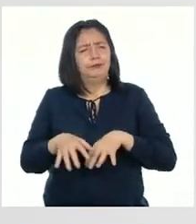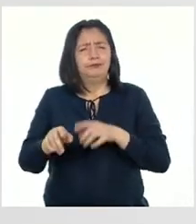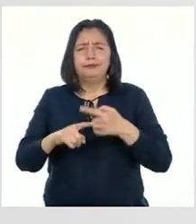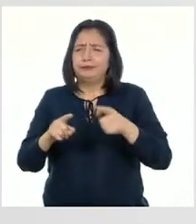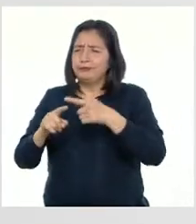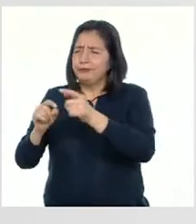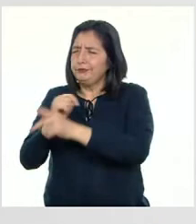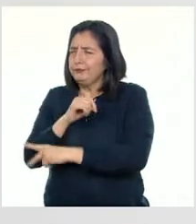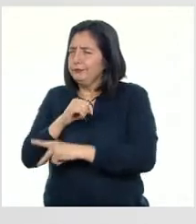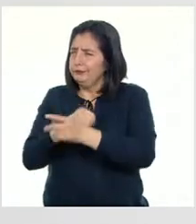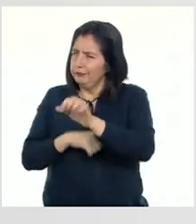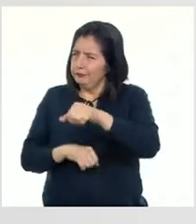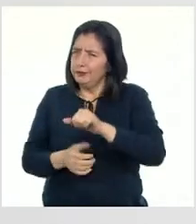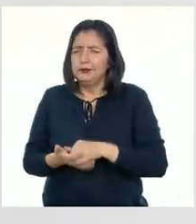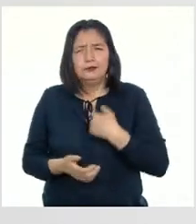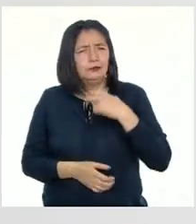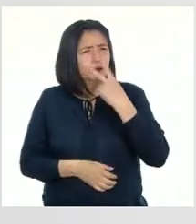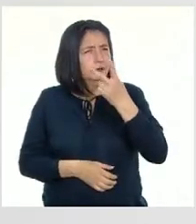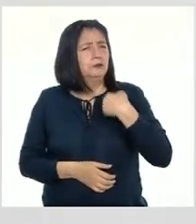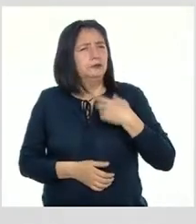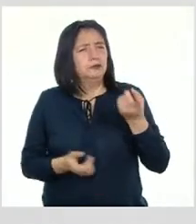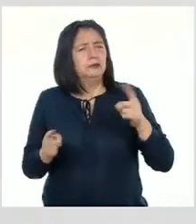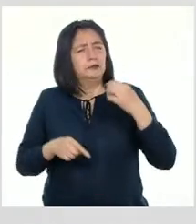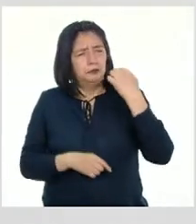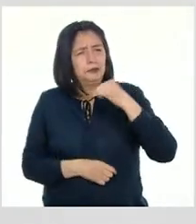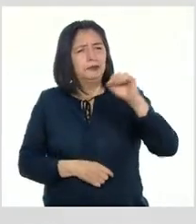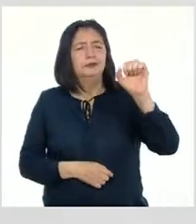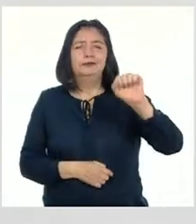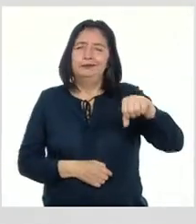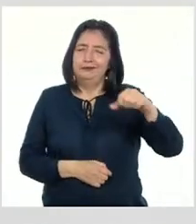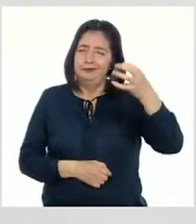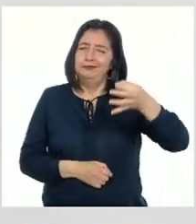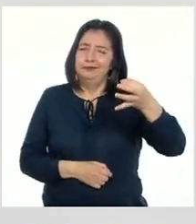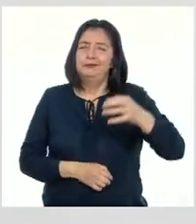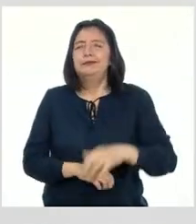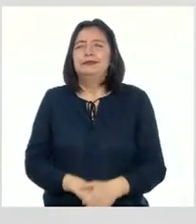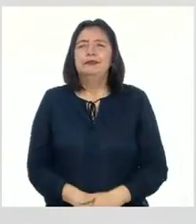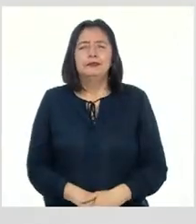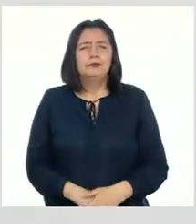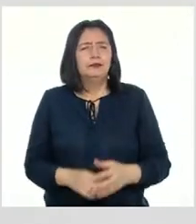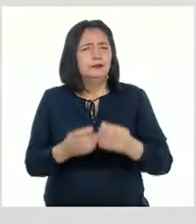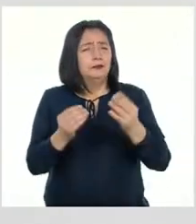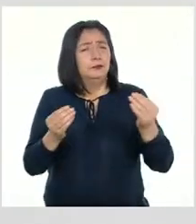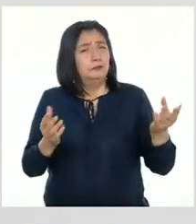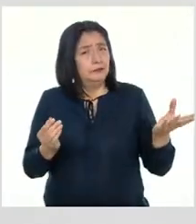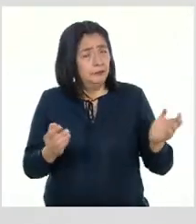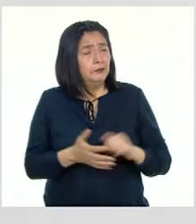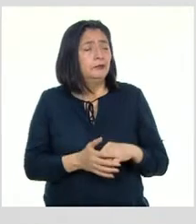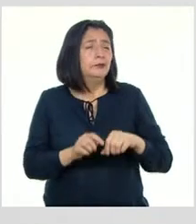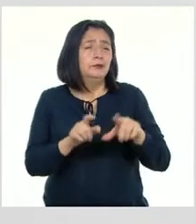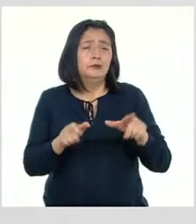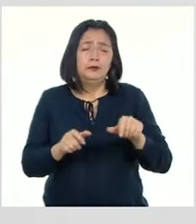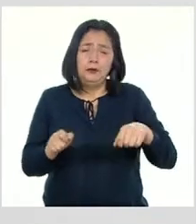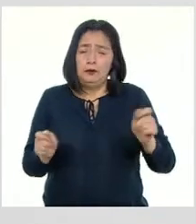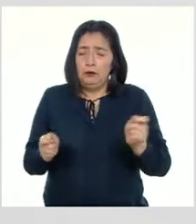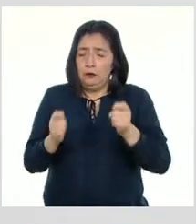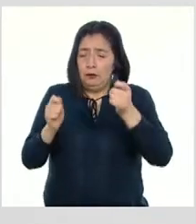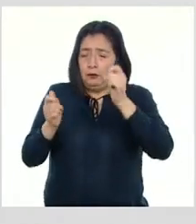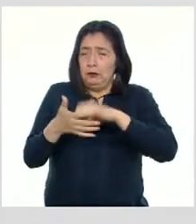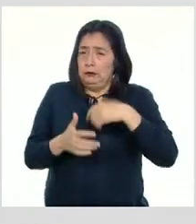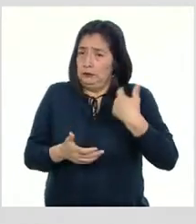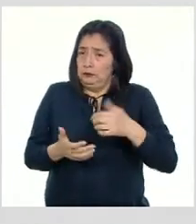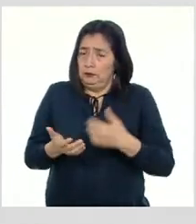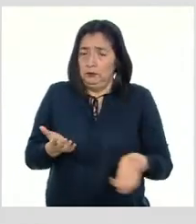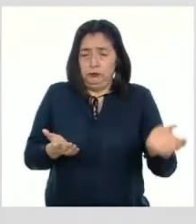diversas partes del país Yo lo he visto en mis viajes Eso es cierto En muchos casos esta fiesta incluso se ha